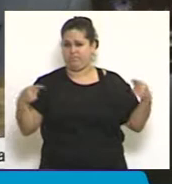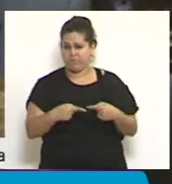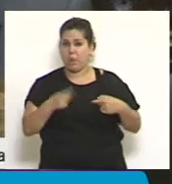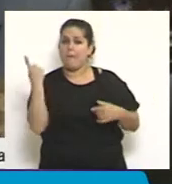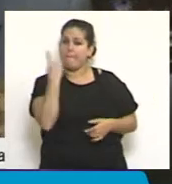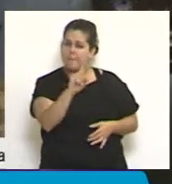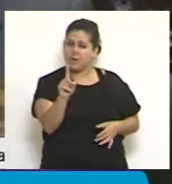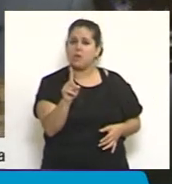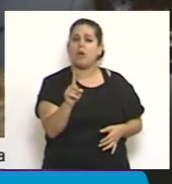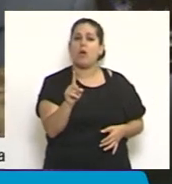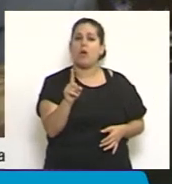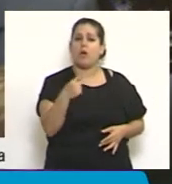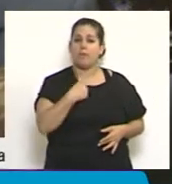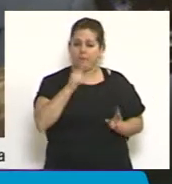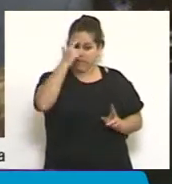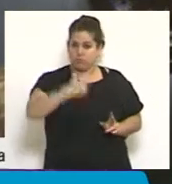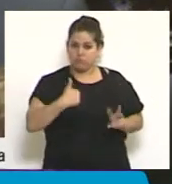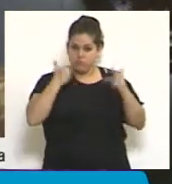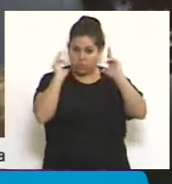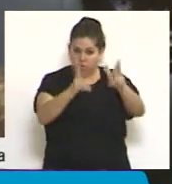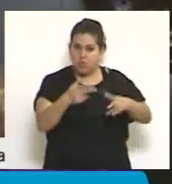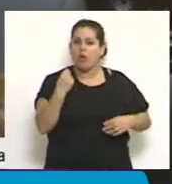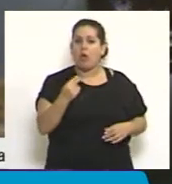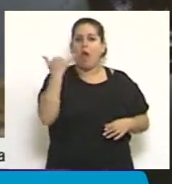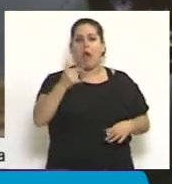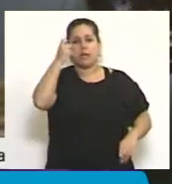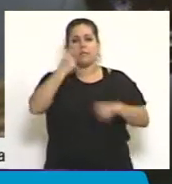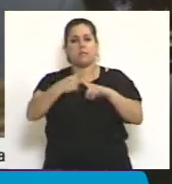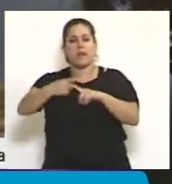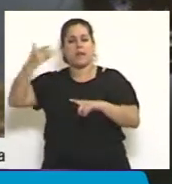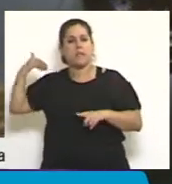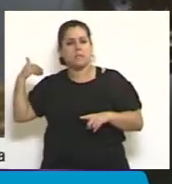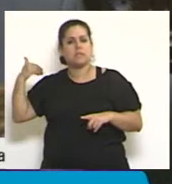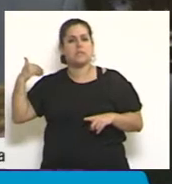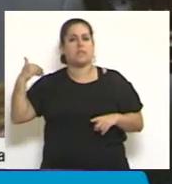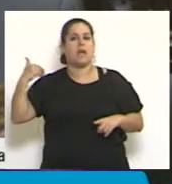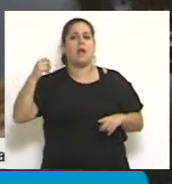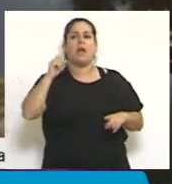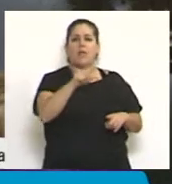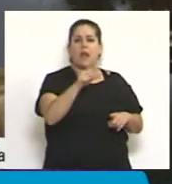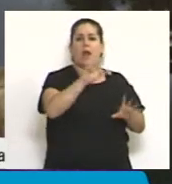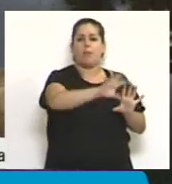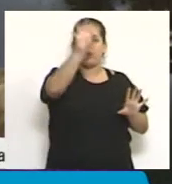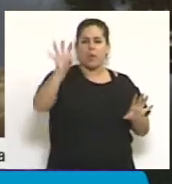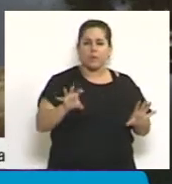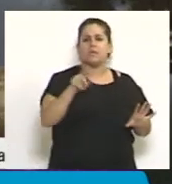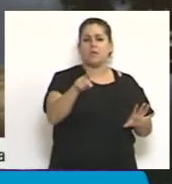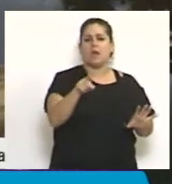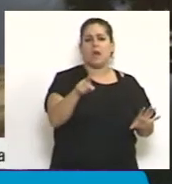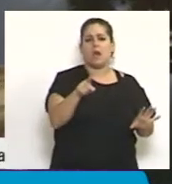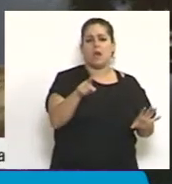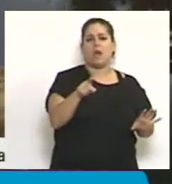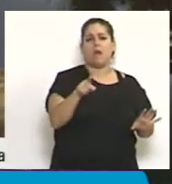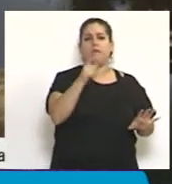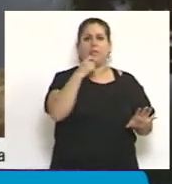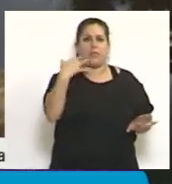Pero, como digo, las experiencias que tienen estas provincias debieron haber sido tenidas en